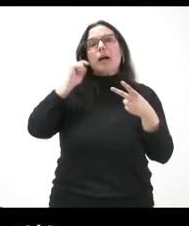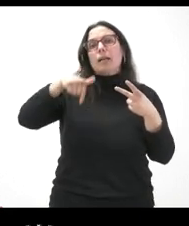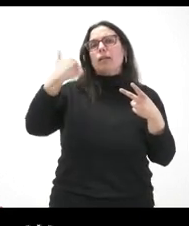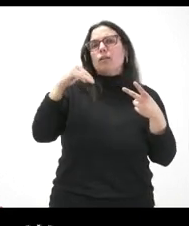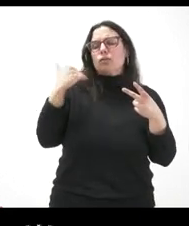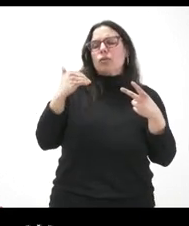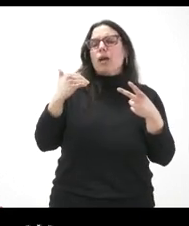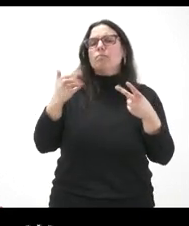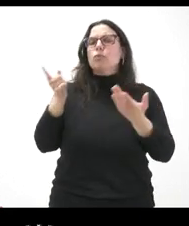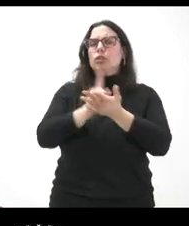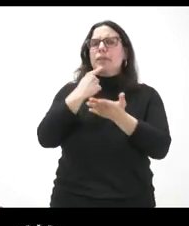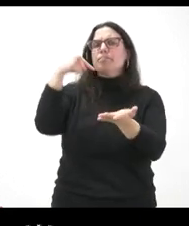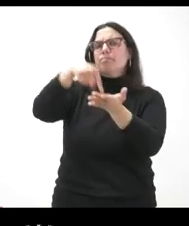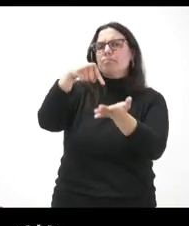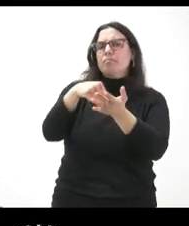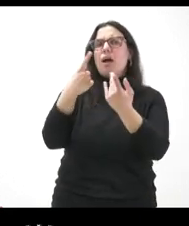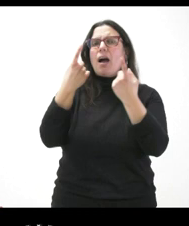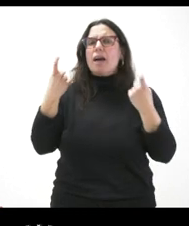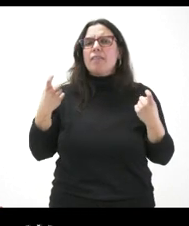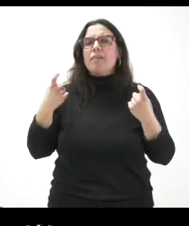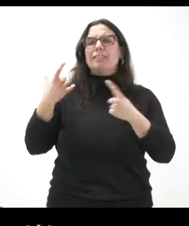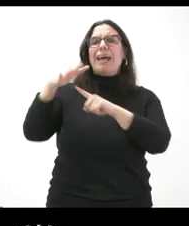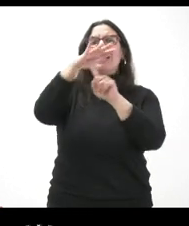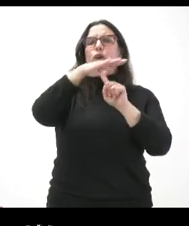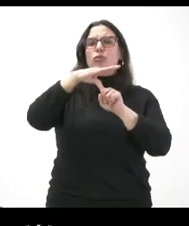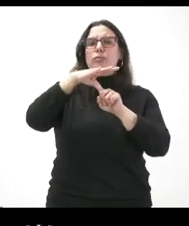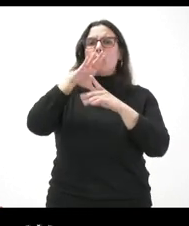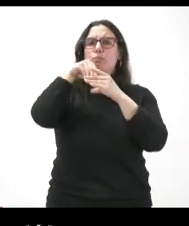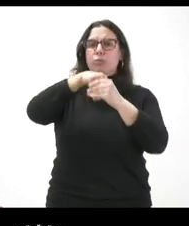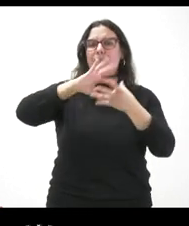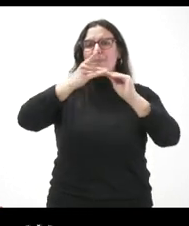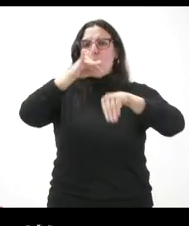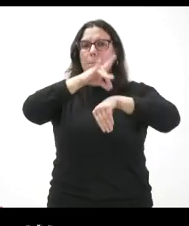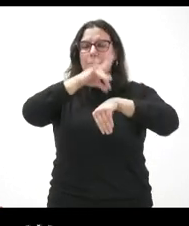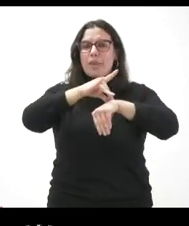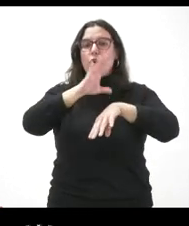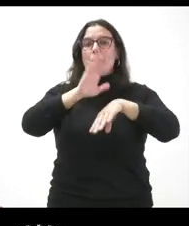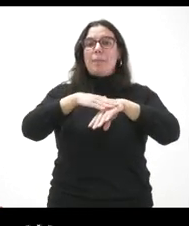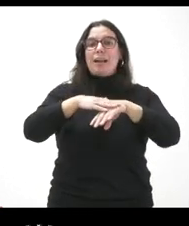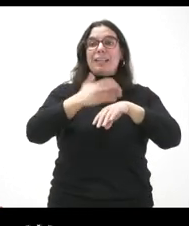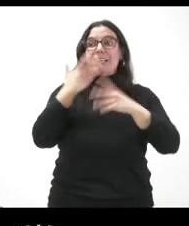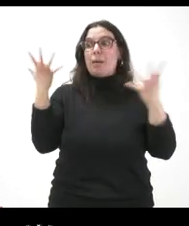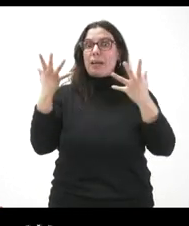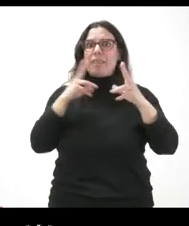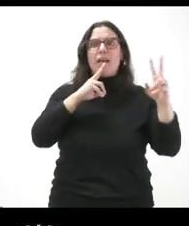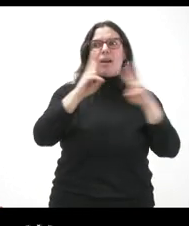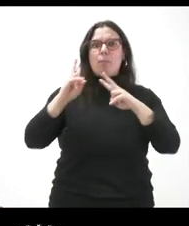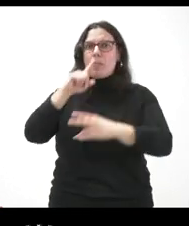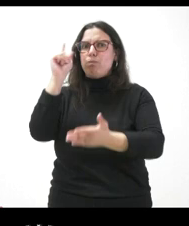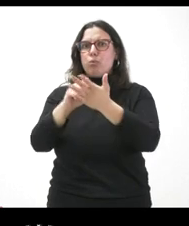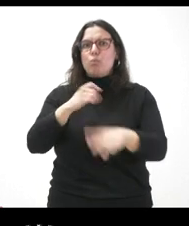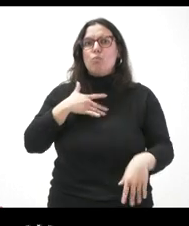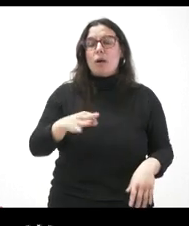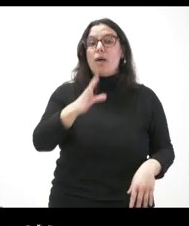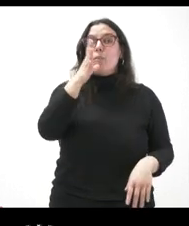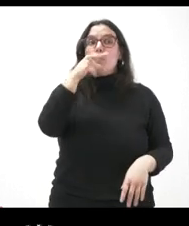vuelve a reivindicar la necesidad de un helicóptero medicalizado que reduzca los tiempos de actuación en caso de emergencia. Pues el que tiene base